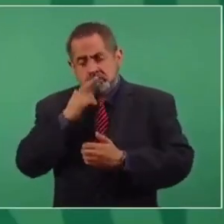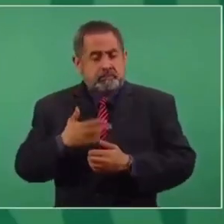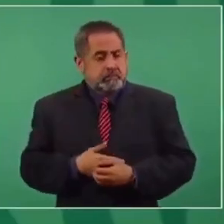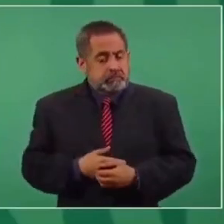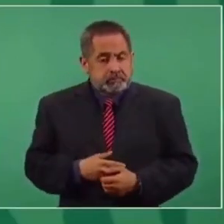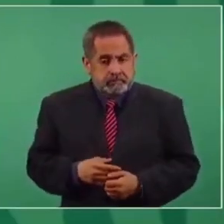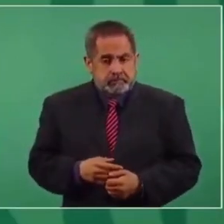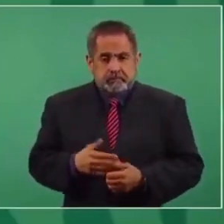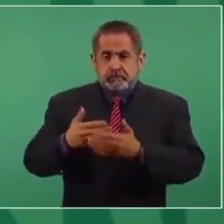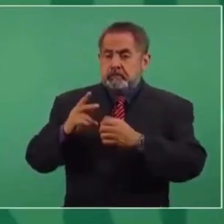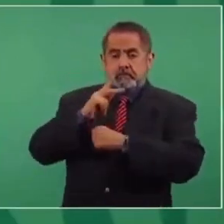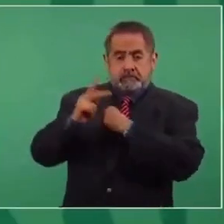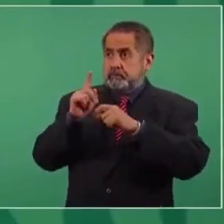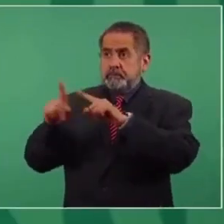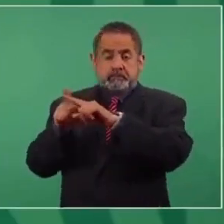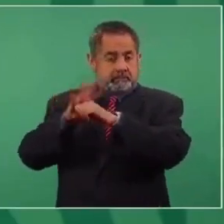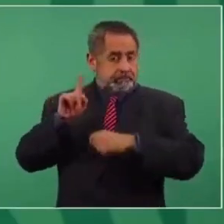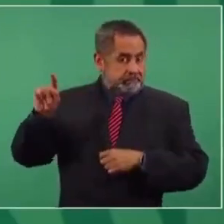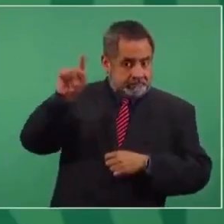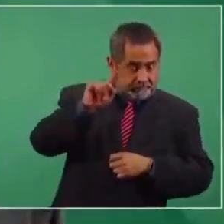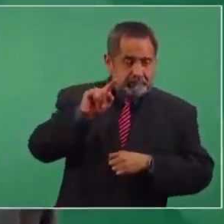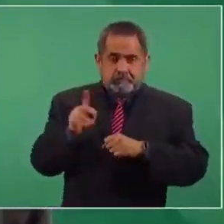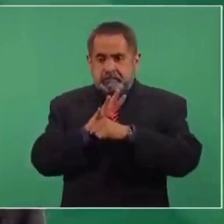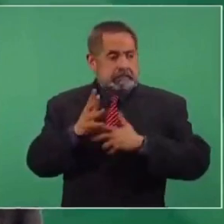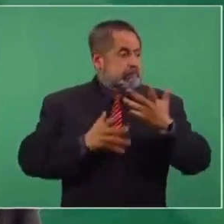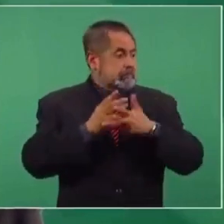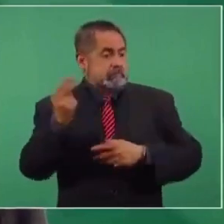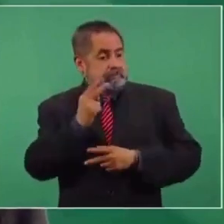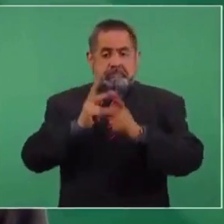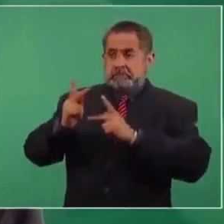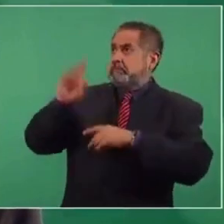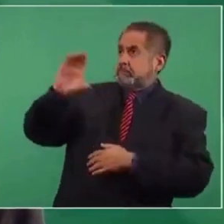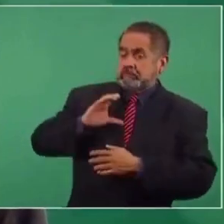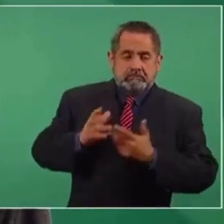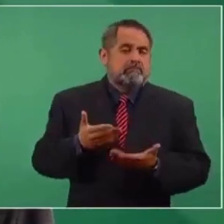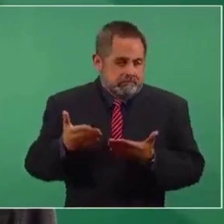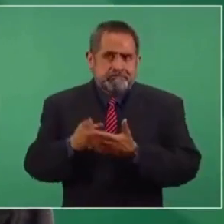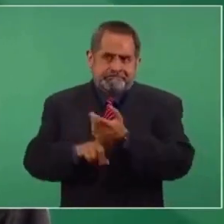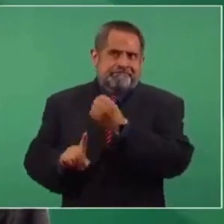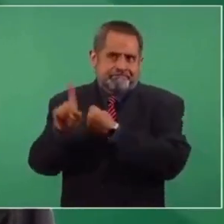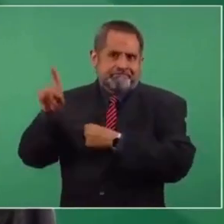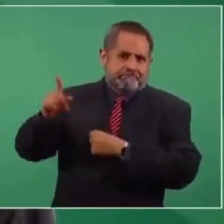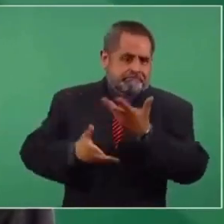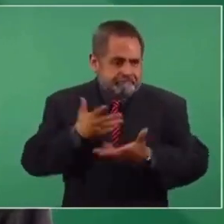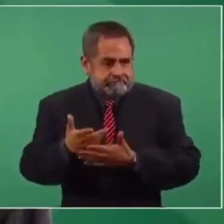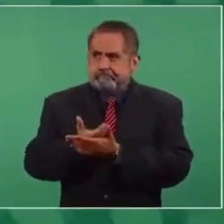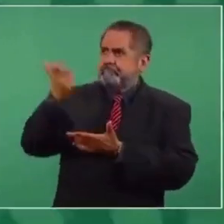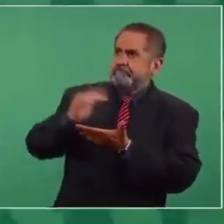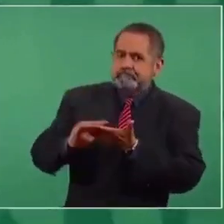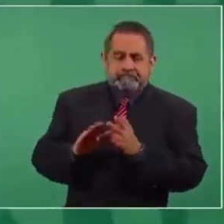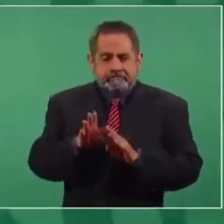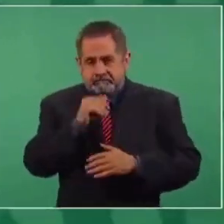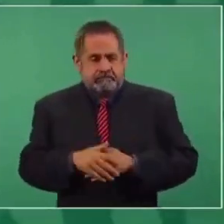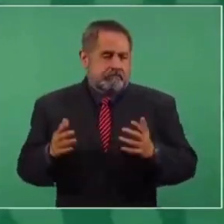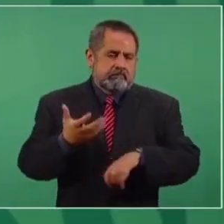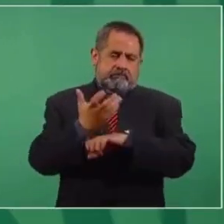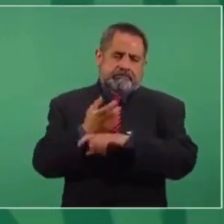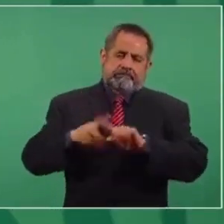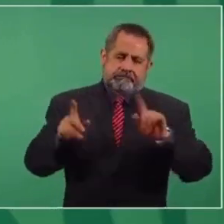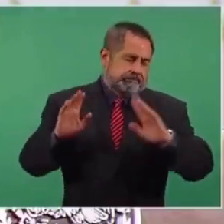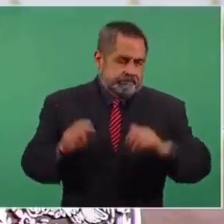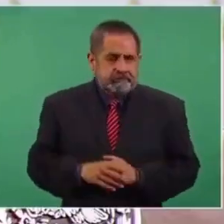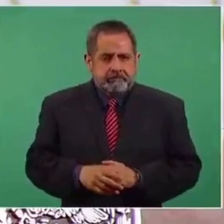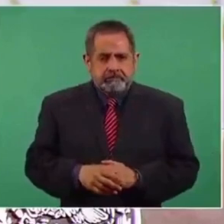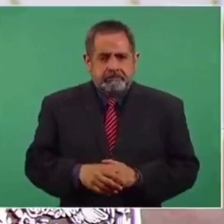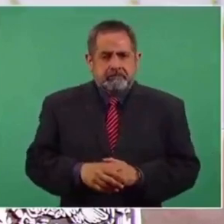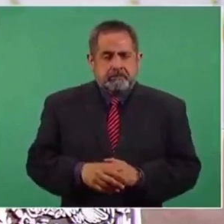Ahora los países que con la pandemia lo primero que hicieron fue endeudarse tienen problema para salir, Estados Unidos no, porque